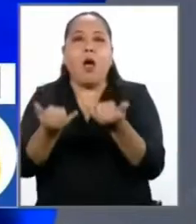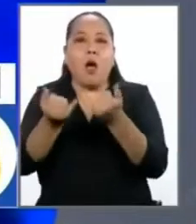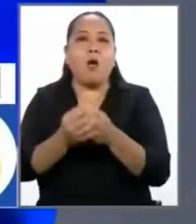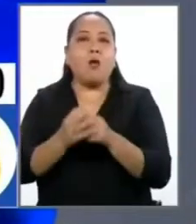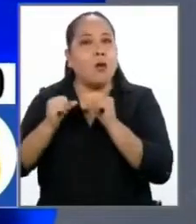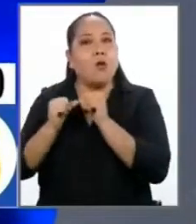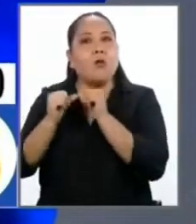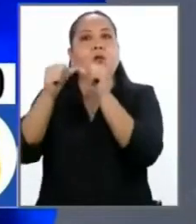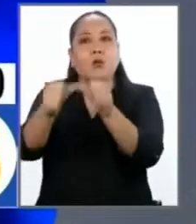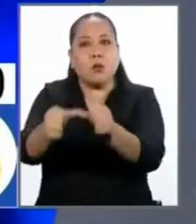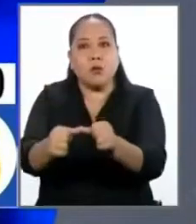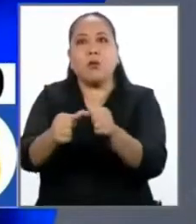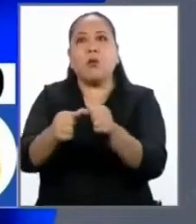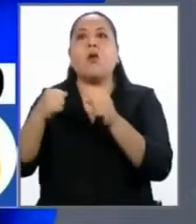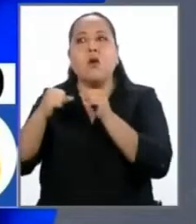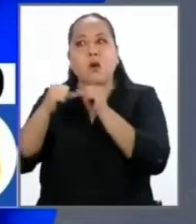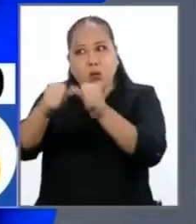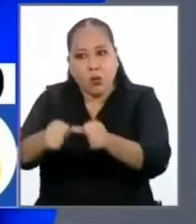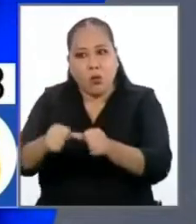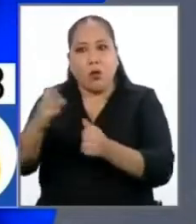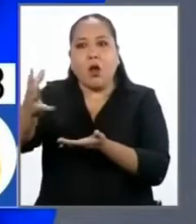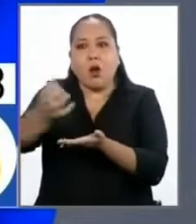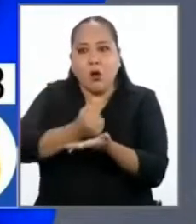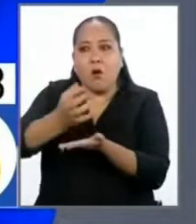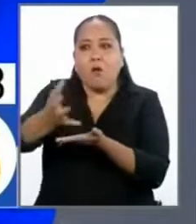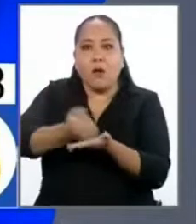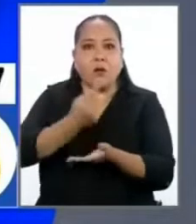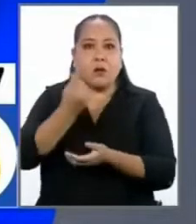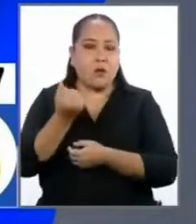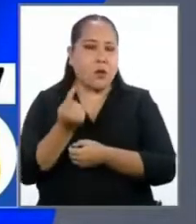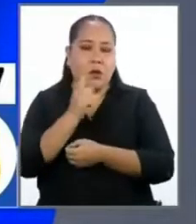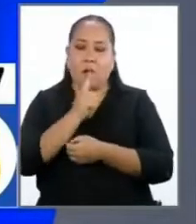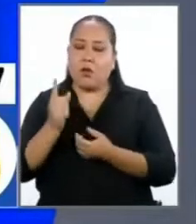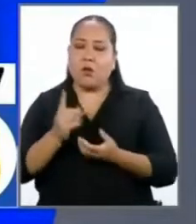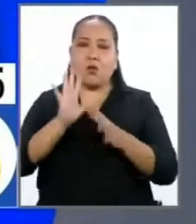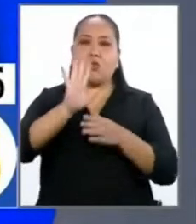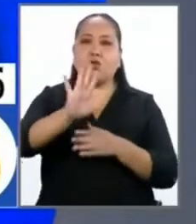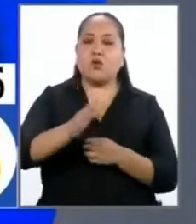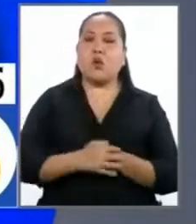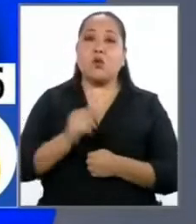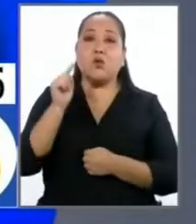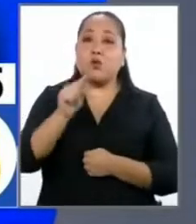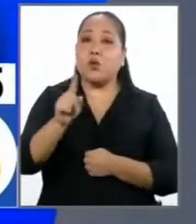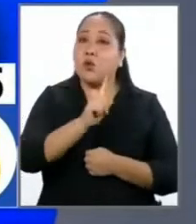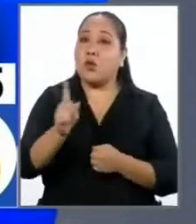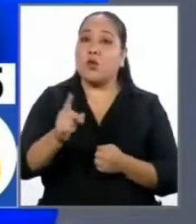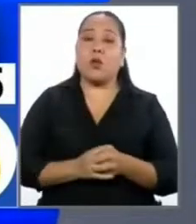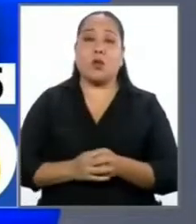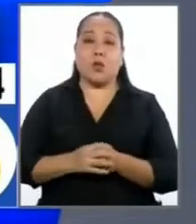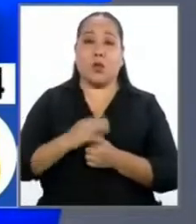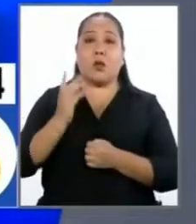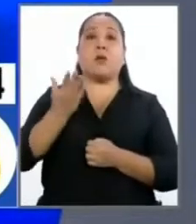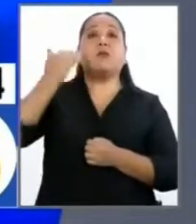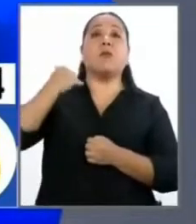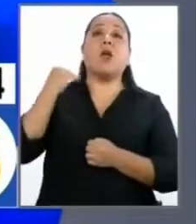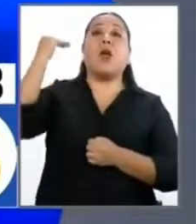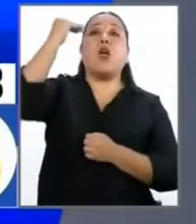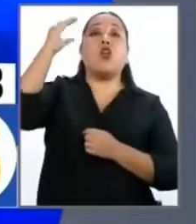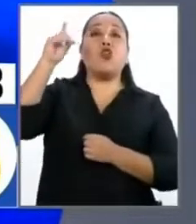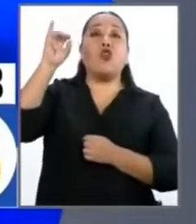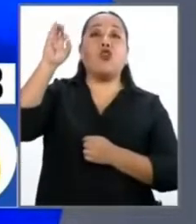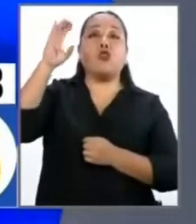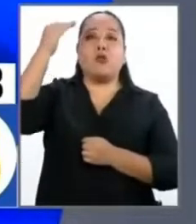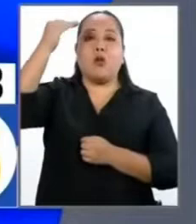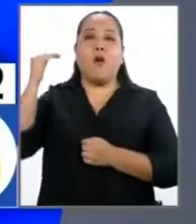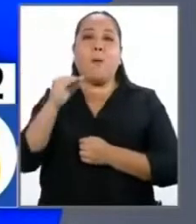sigue llevándose el dinero que no le corresponde porque usted no tiene el grado de doctor, tiene el grado de